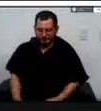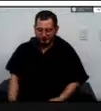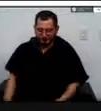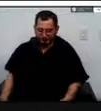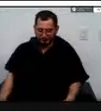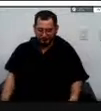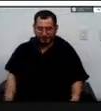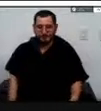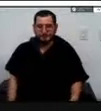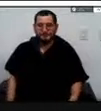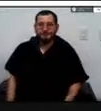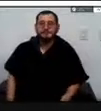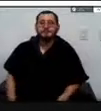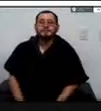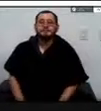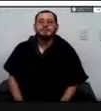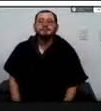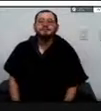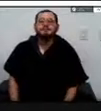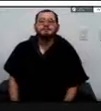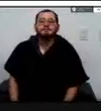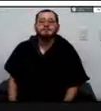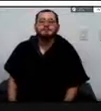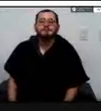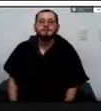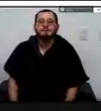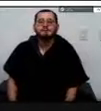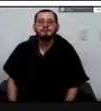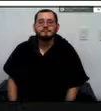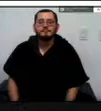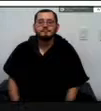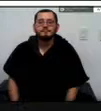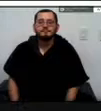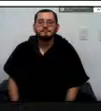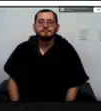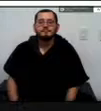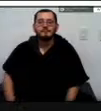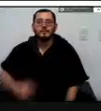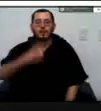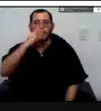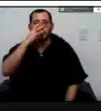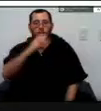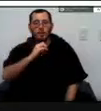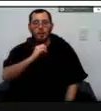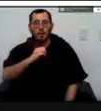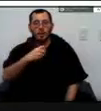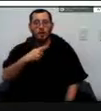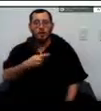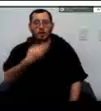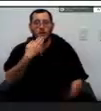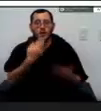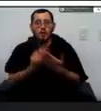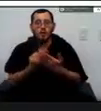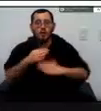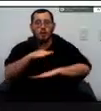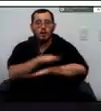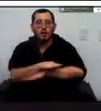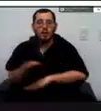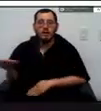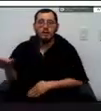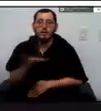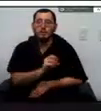bueno muy buenas tardes para todos los presentes